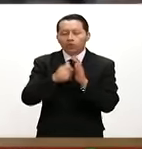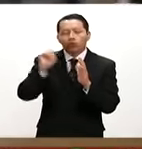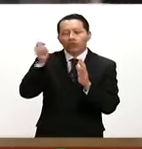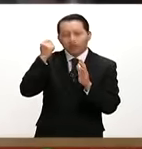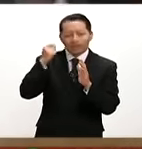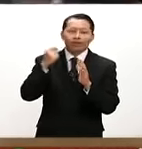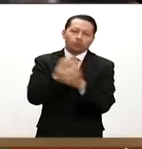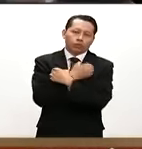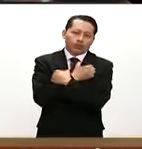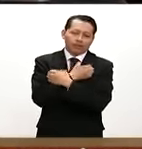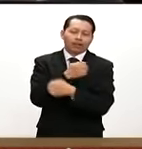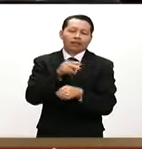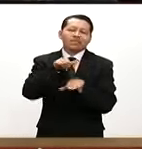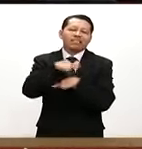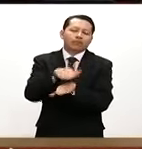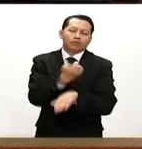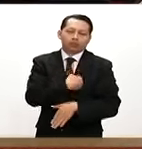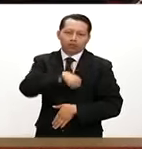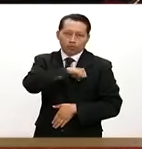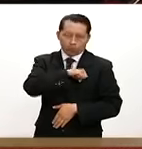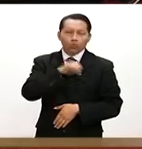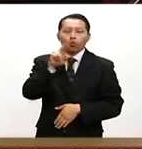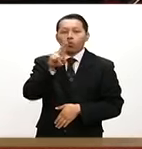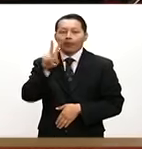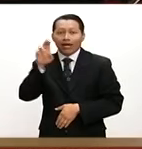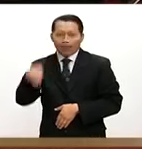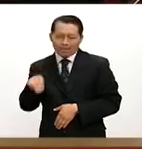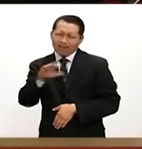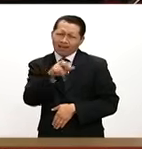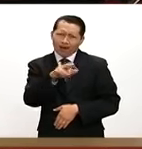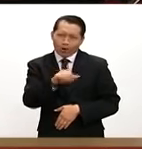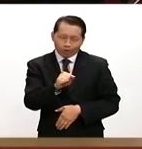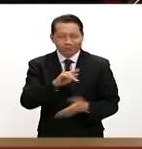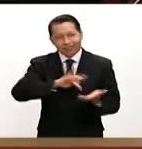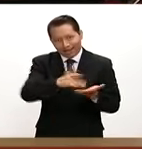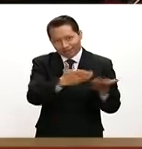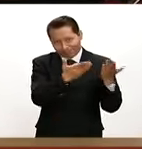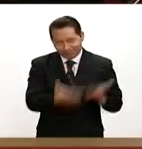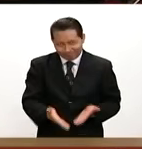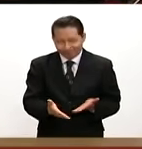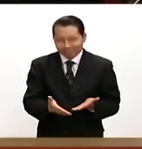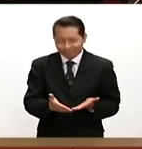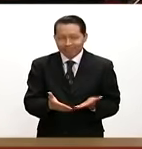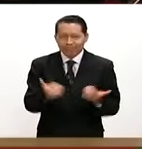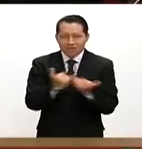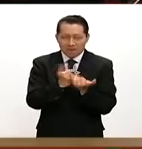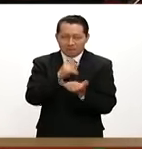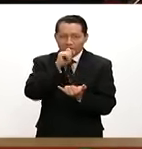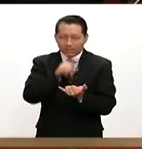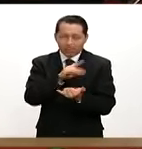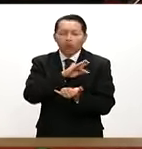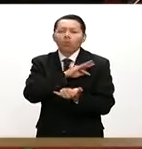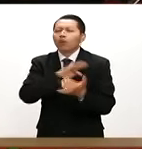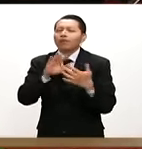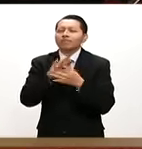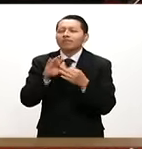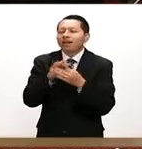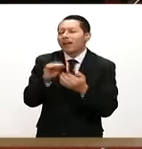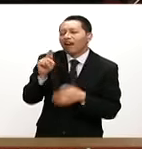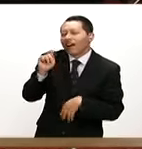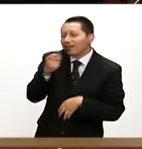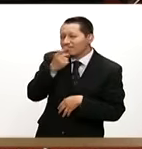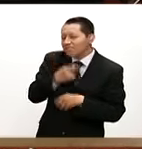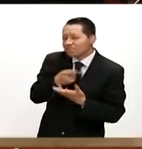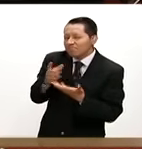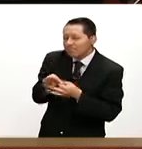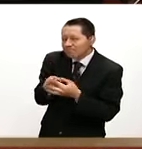en Salud de la Universidad del Valle de México. Carlos, muchas gracias por estar aquí y para que nos hables, ¿qué significa